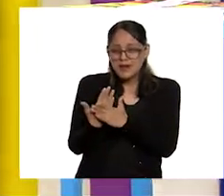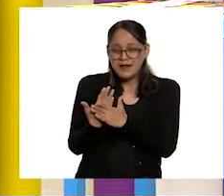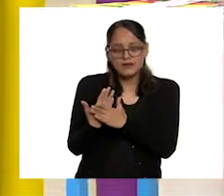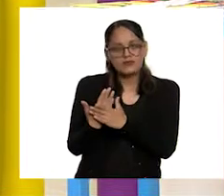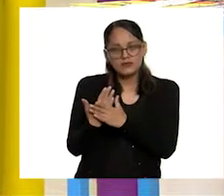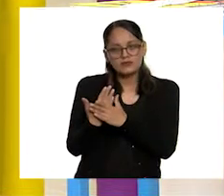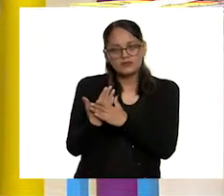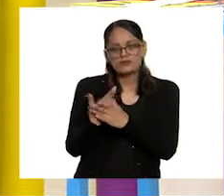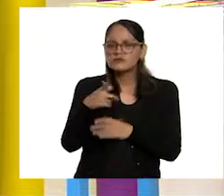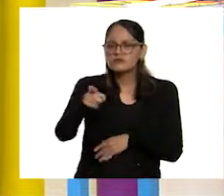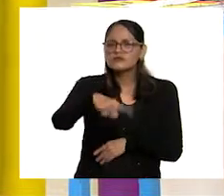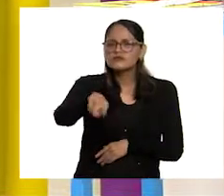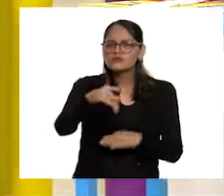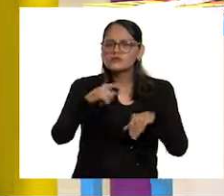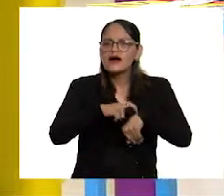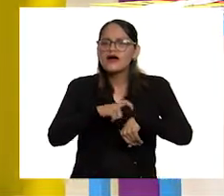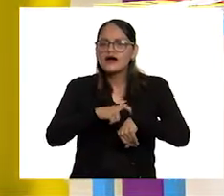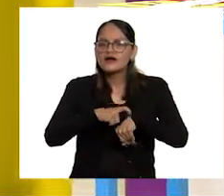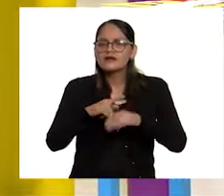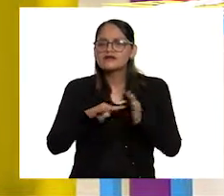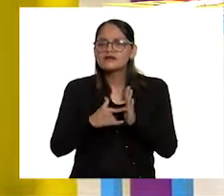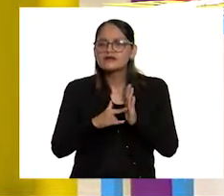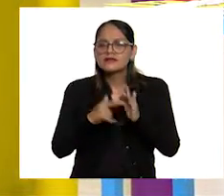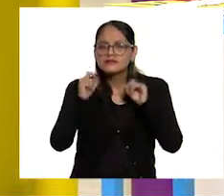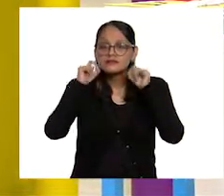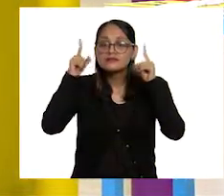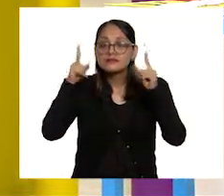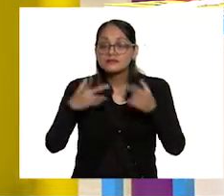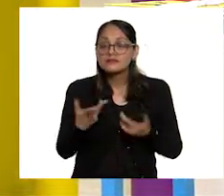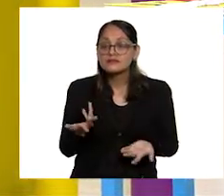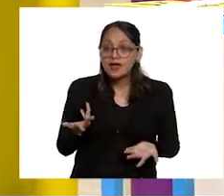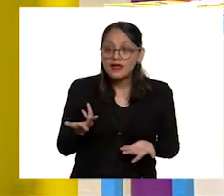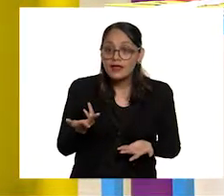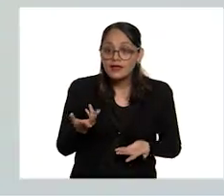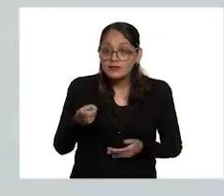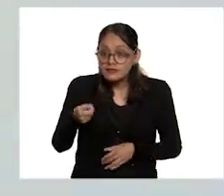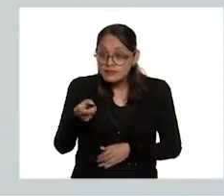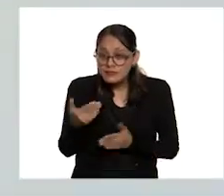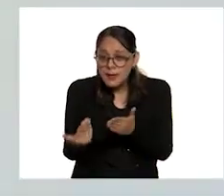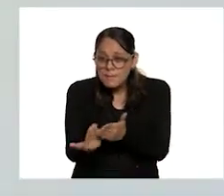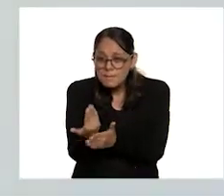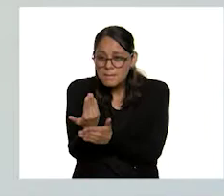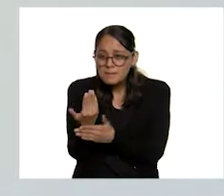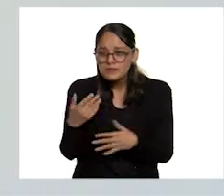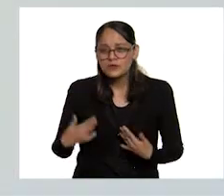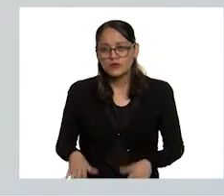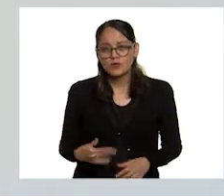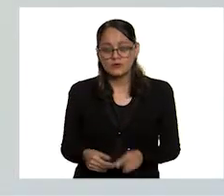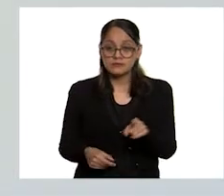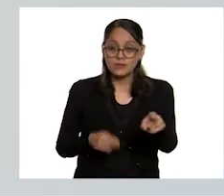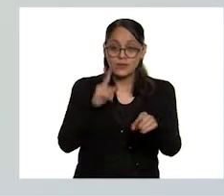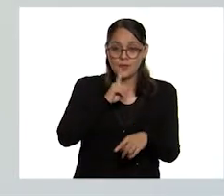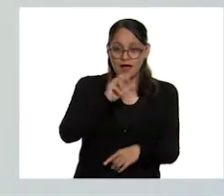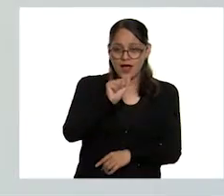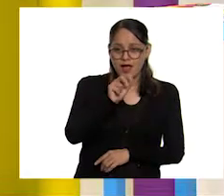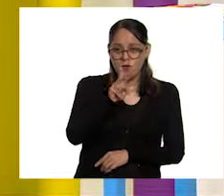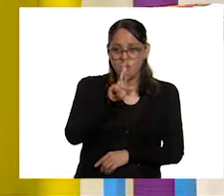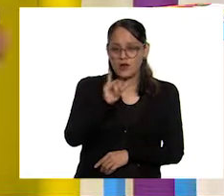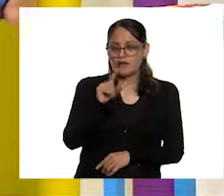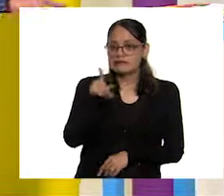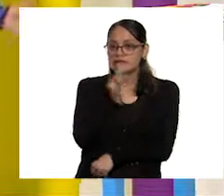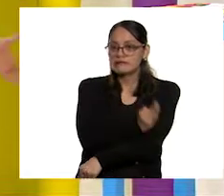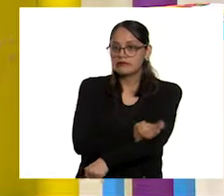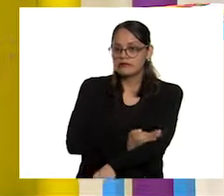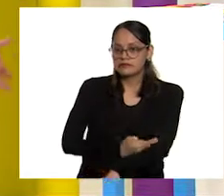¿Ustedes a qué hora se levantan? Híjole. ¿Tan temprano? No creo que No, bueno, pero Aurora me dijo ya muy tarde.